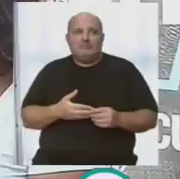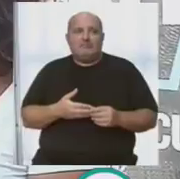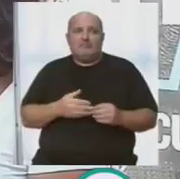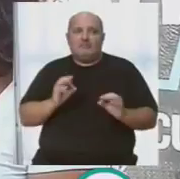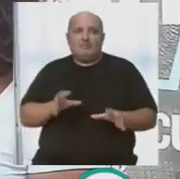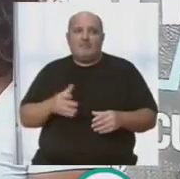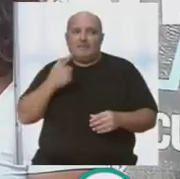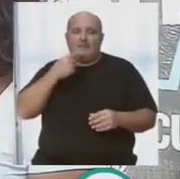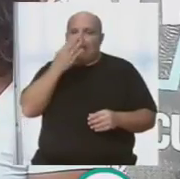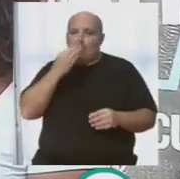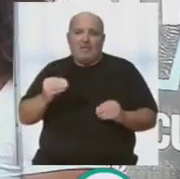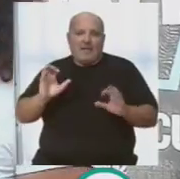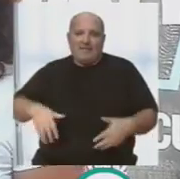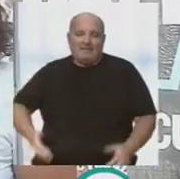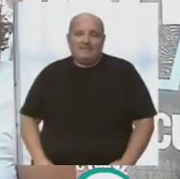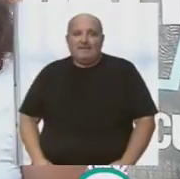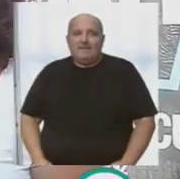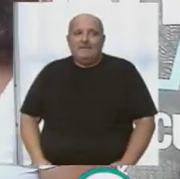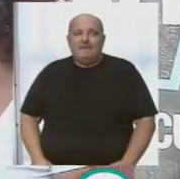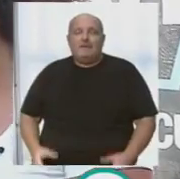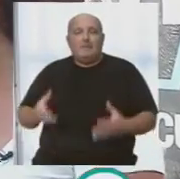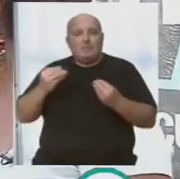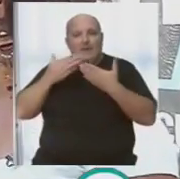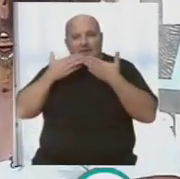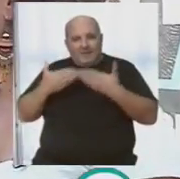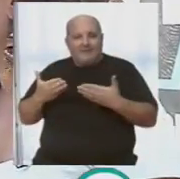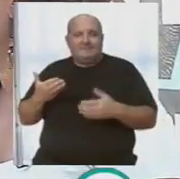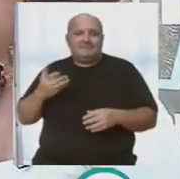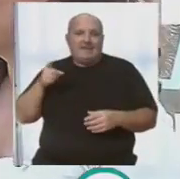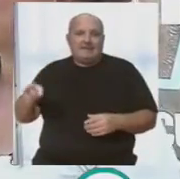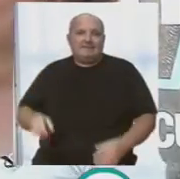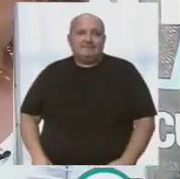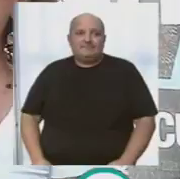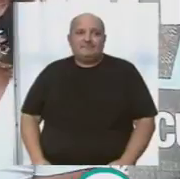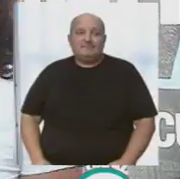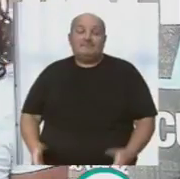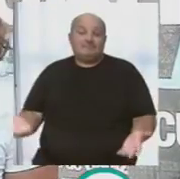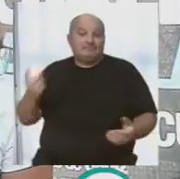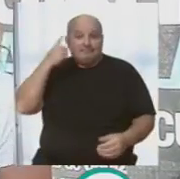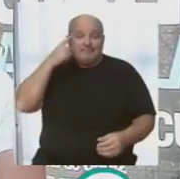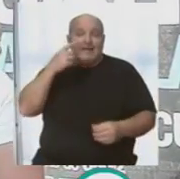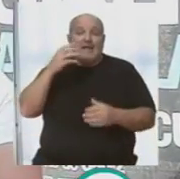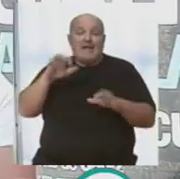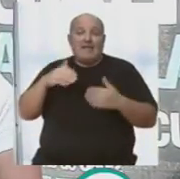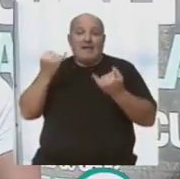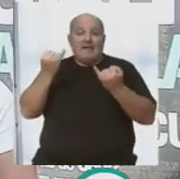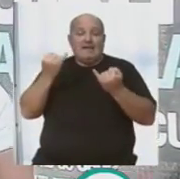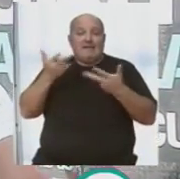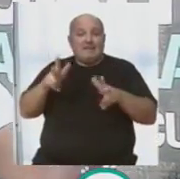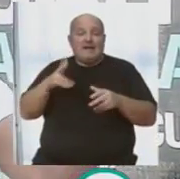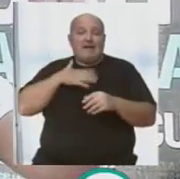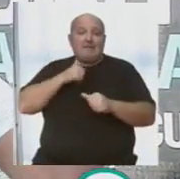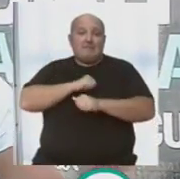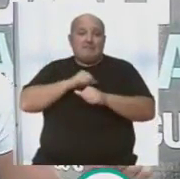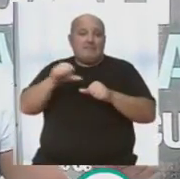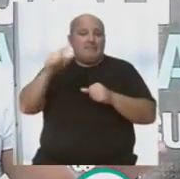Y yo estoy enamorado de Cádiz, ¿cómo se ve? Miguel, pues muchísimas gracias. A ti. Ya saben, Cádiz es libertad y la libertad es el carnaval,